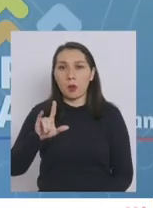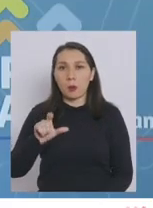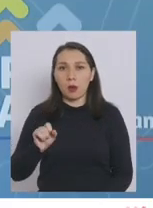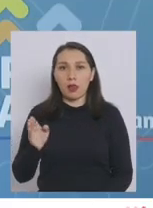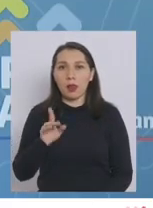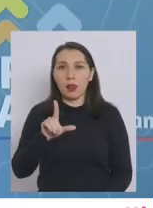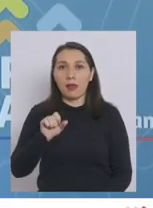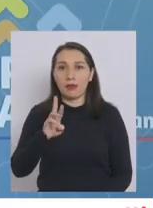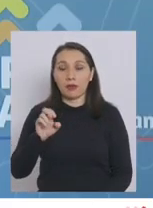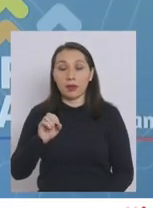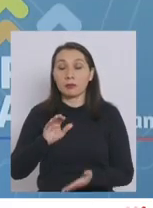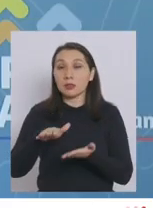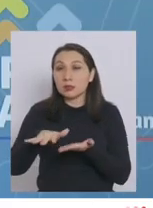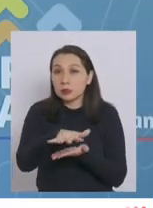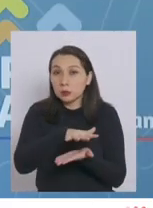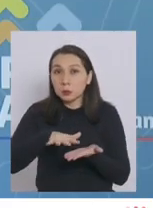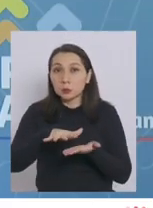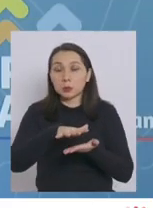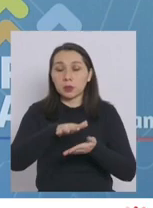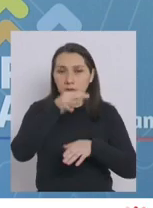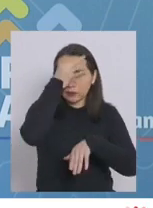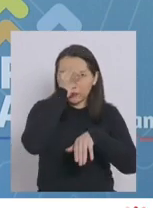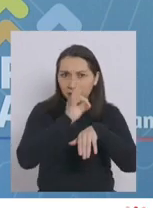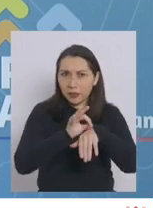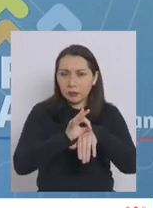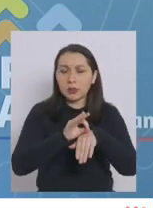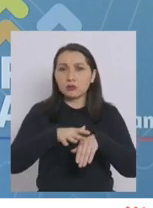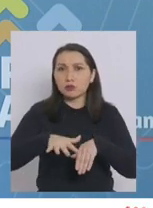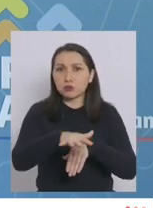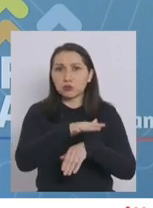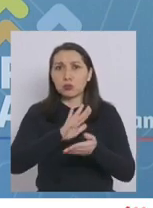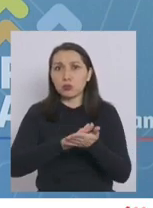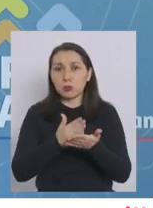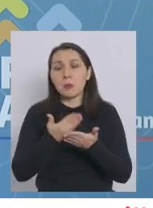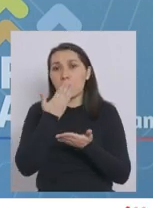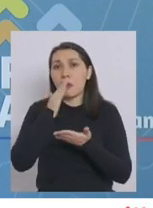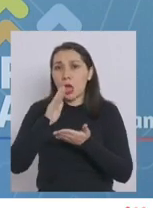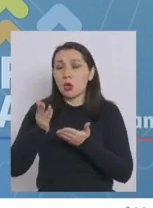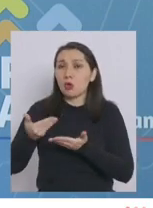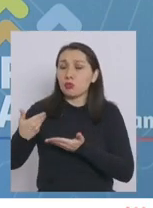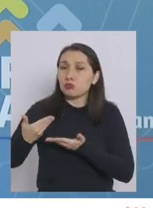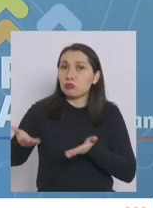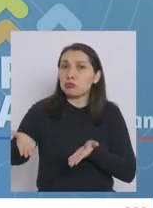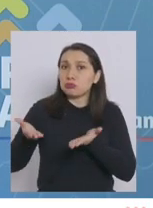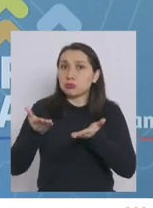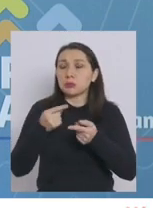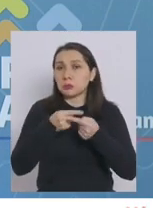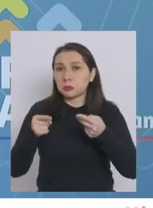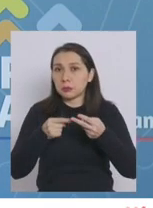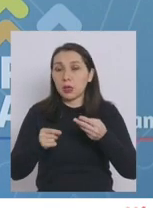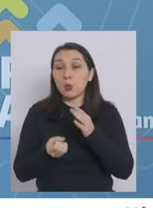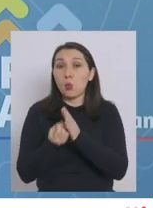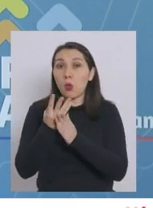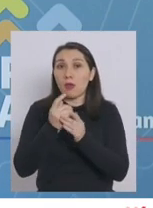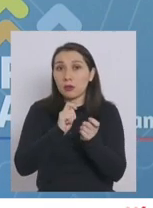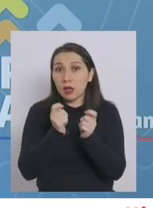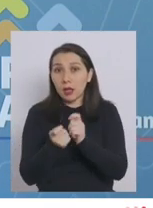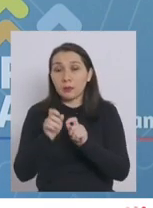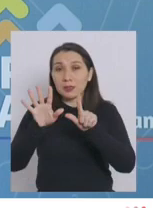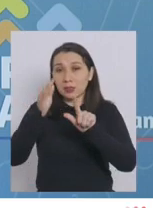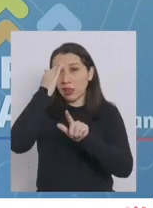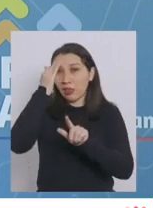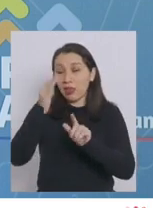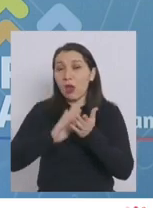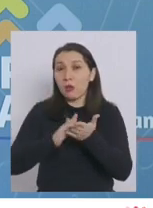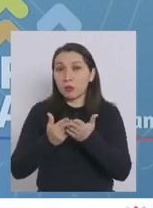La situación epidemiológica en nuestro país ha ido mejorando en las últimas semanas. La variación de casos nuevos en los últimos 7